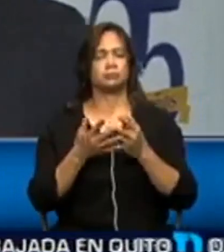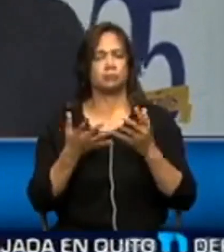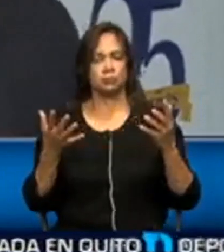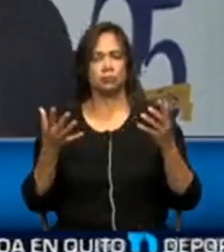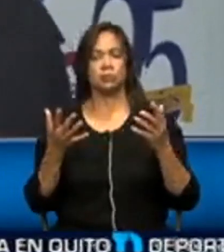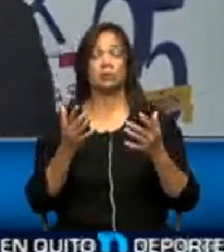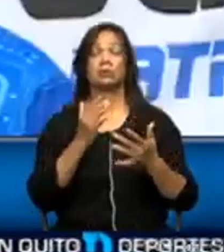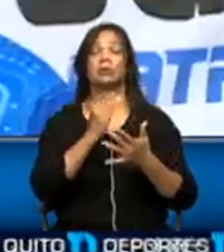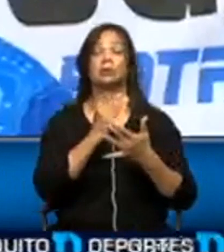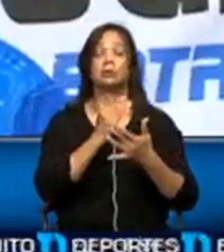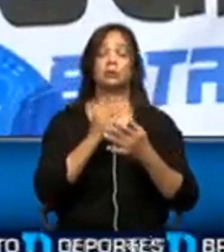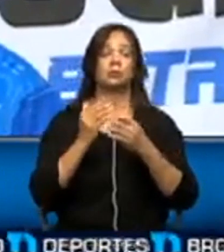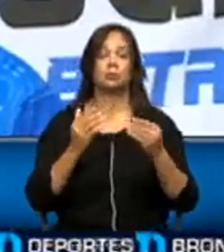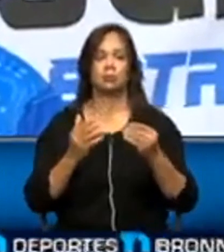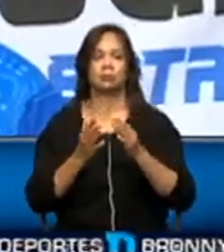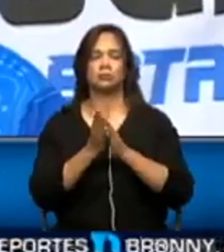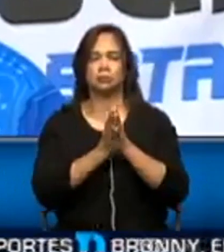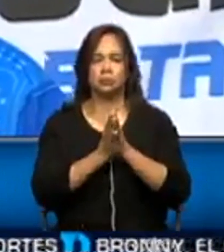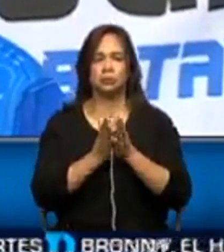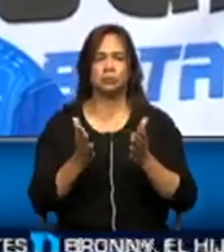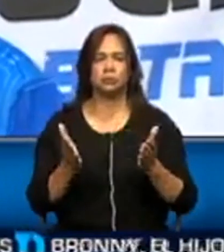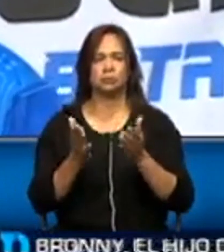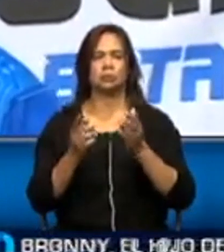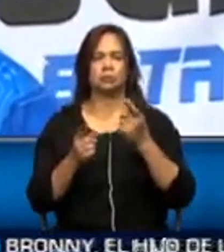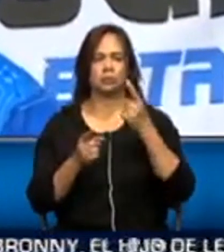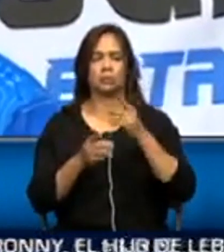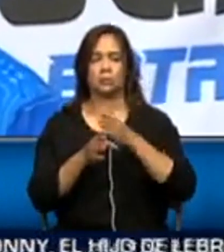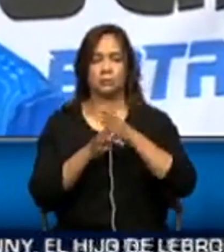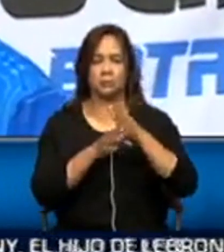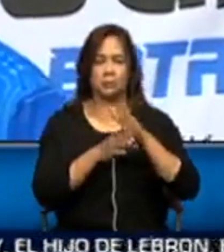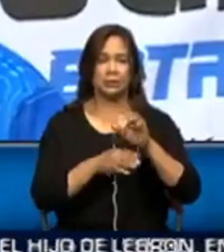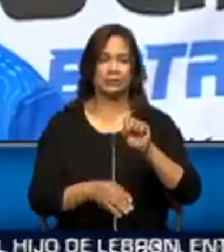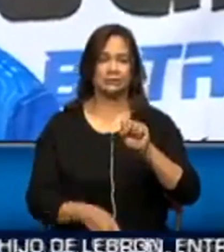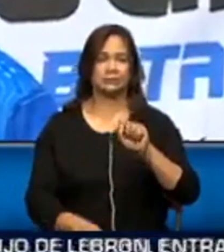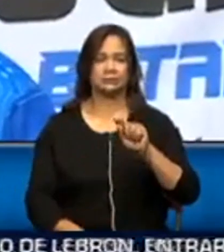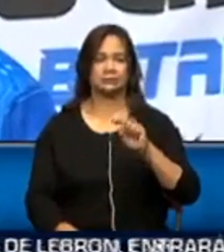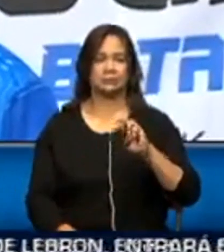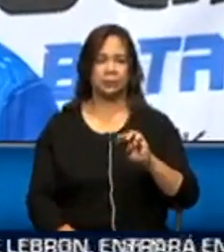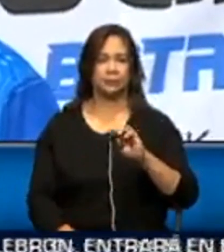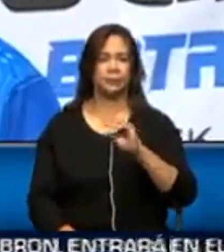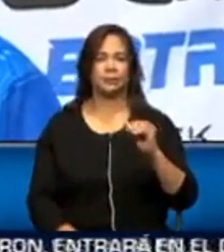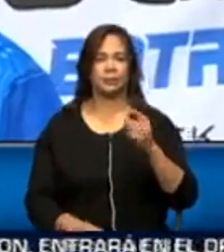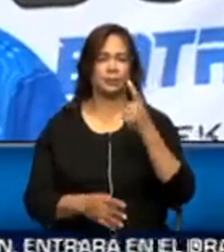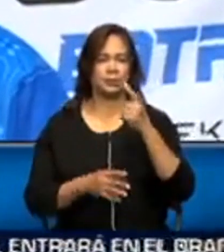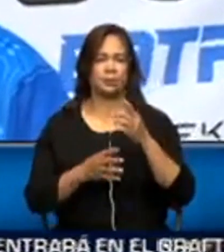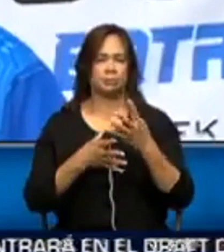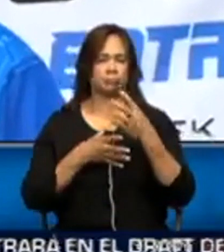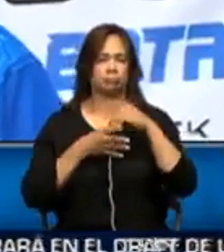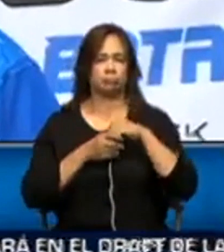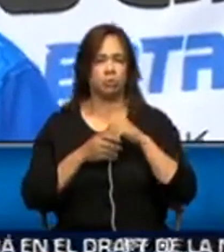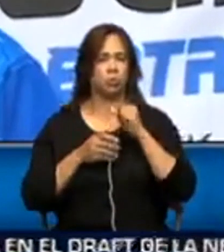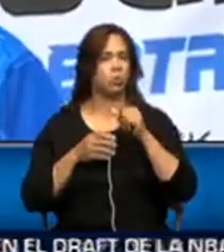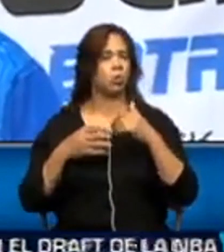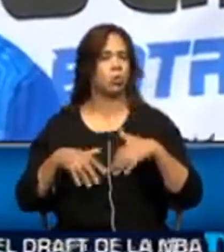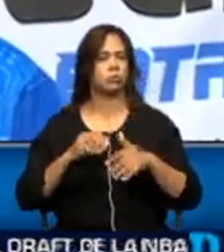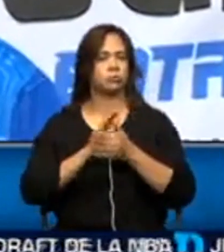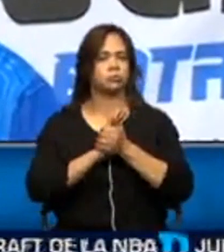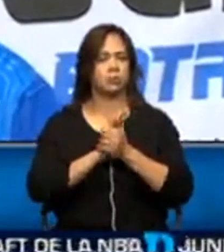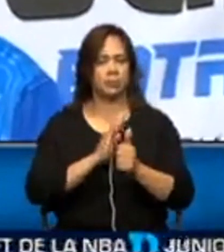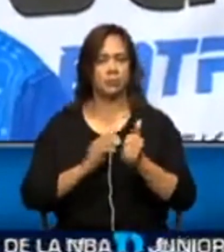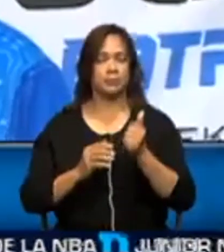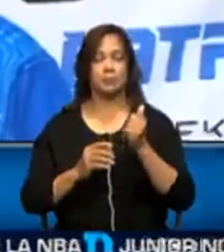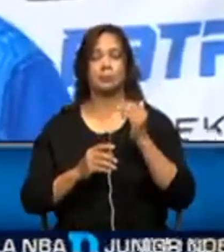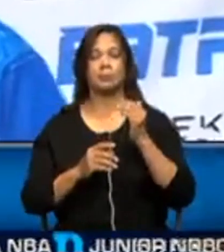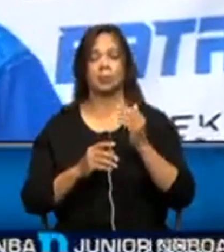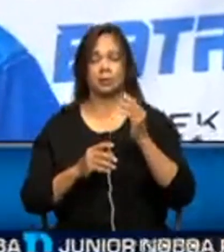otras tecnologías estimularle a que abriguen carreras en carreras que le van a ser de gran utilidad no solamente para ellos sino